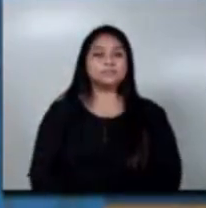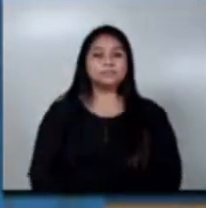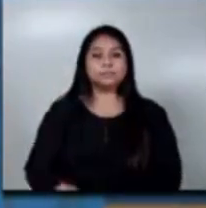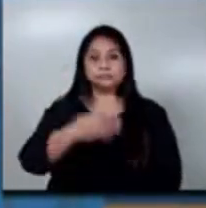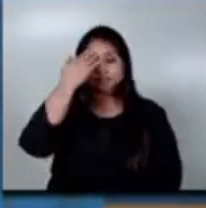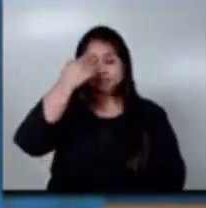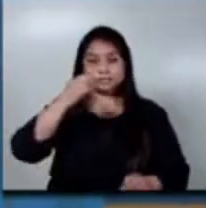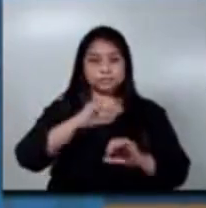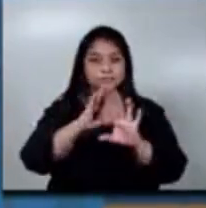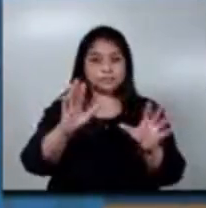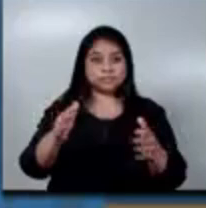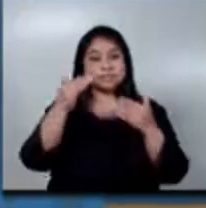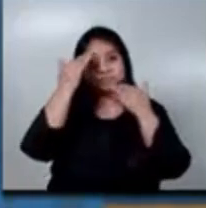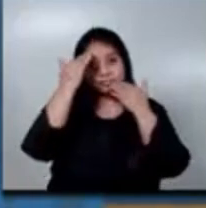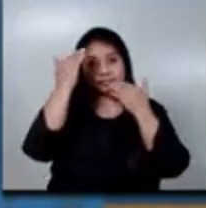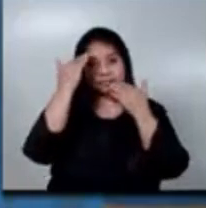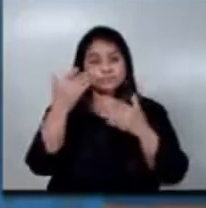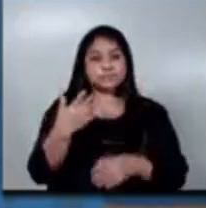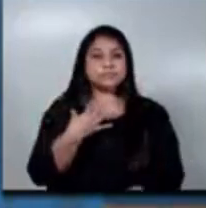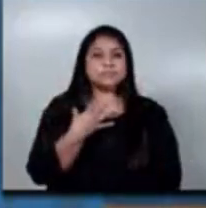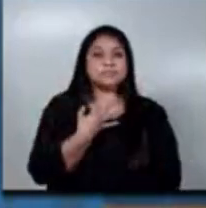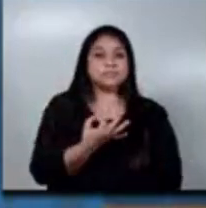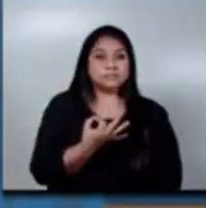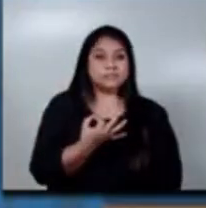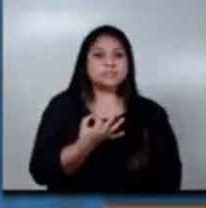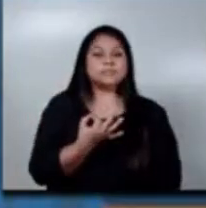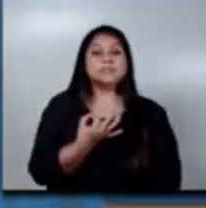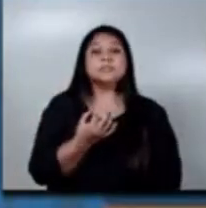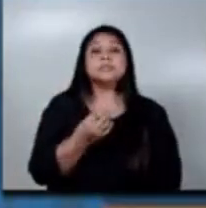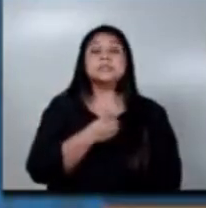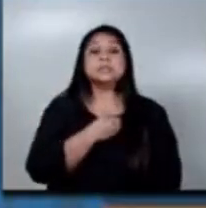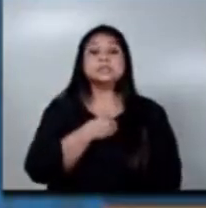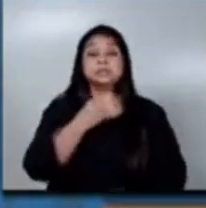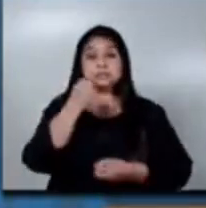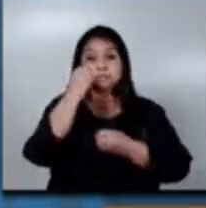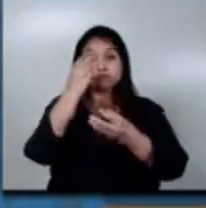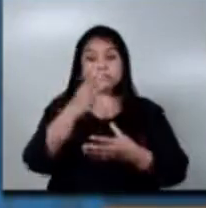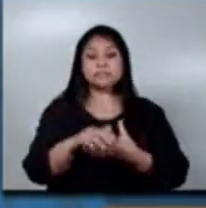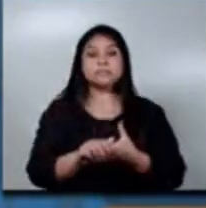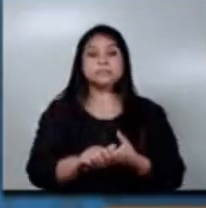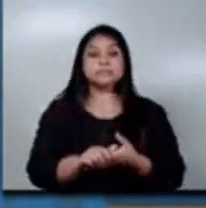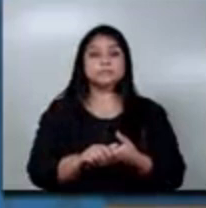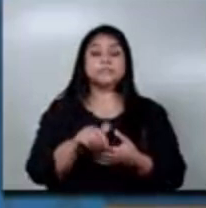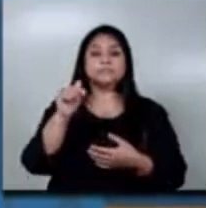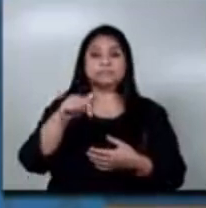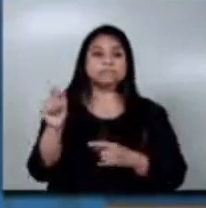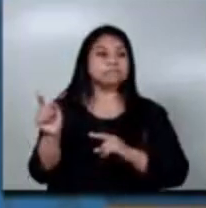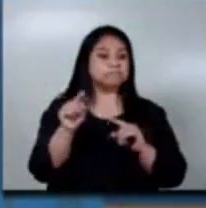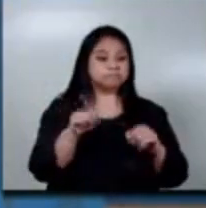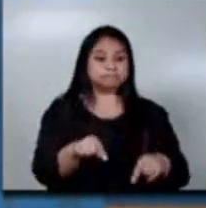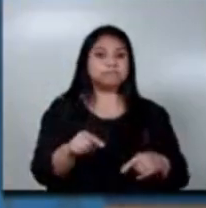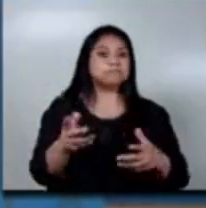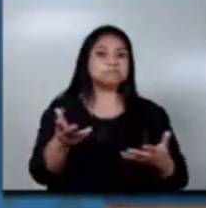todos, muchas gracias por la invitación. Quiero decirles que estar en este momento